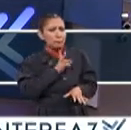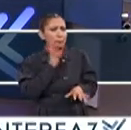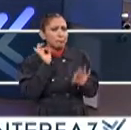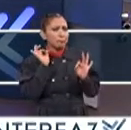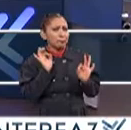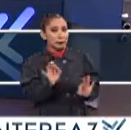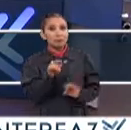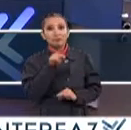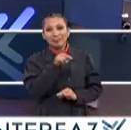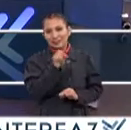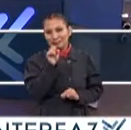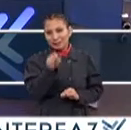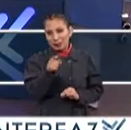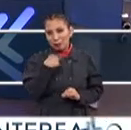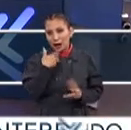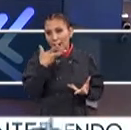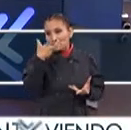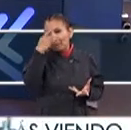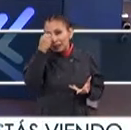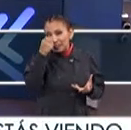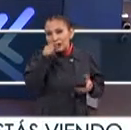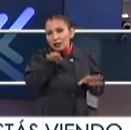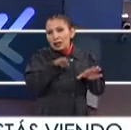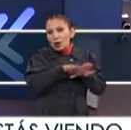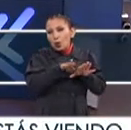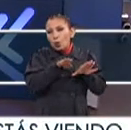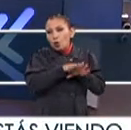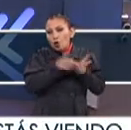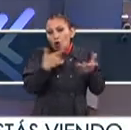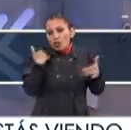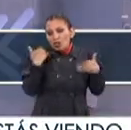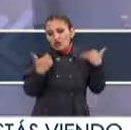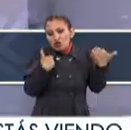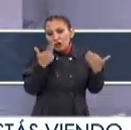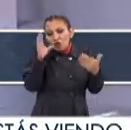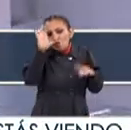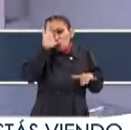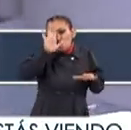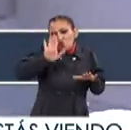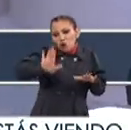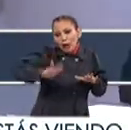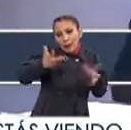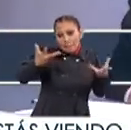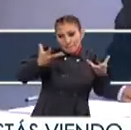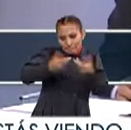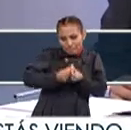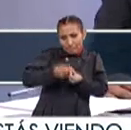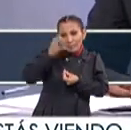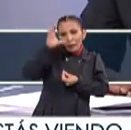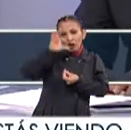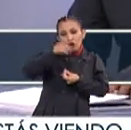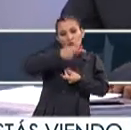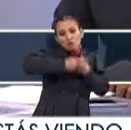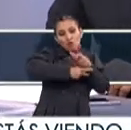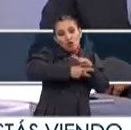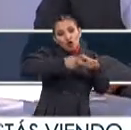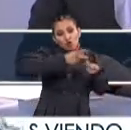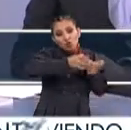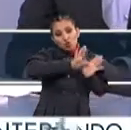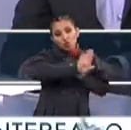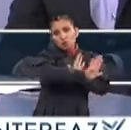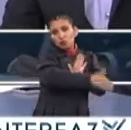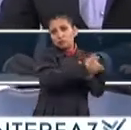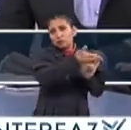Y pues justamente Eso Aprender a tener O a disfrutar De una cultura Y hacer partícipe De una cultura De un producto Que ha estado